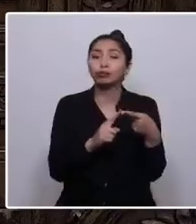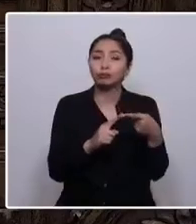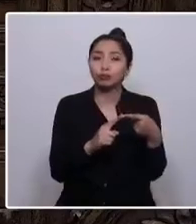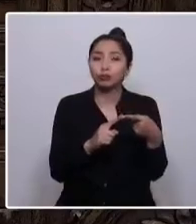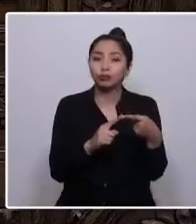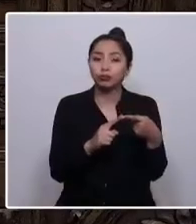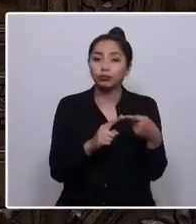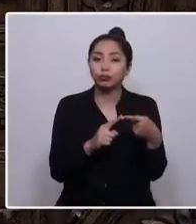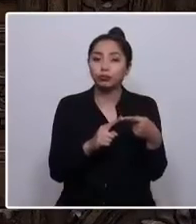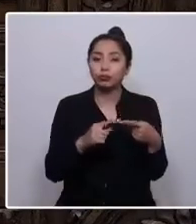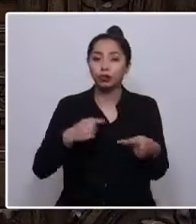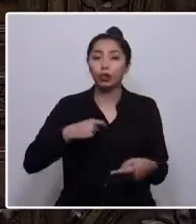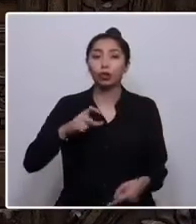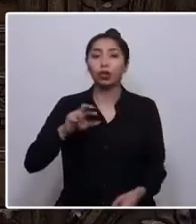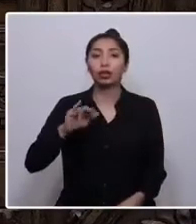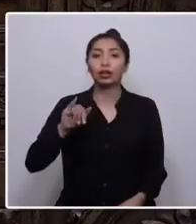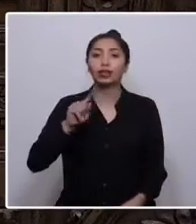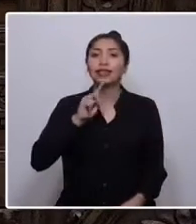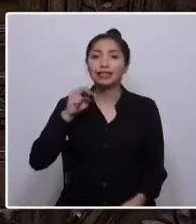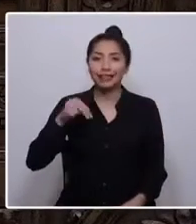soy Cristian Viera Álvarez,